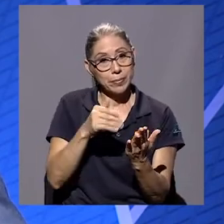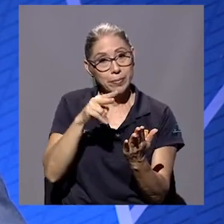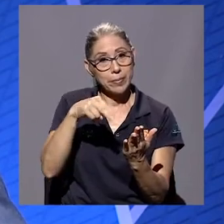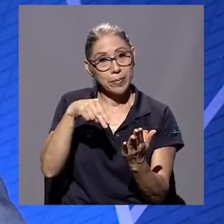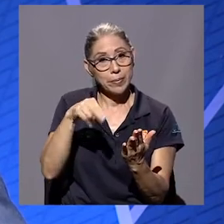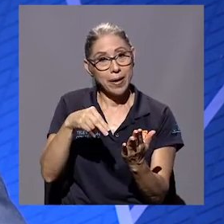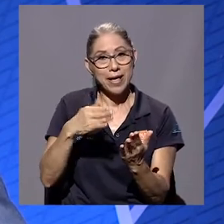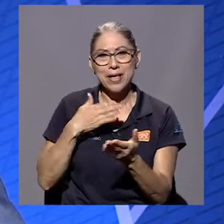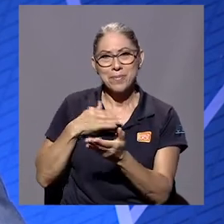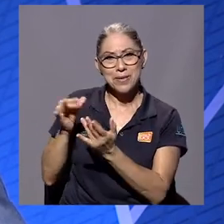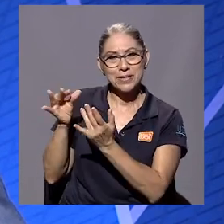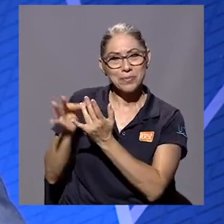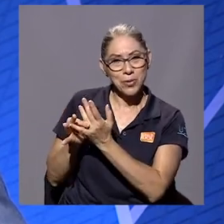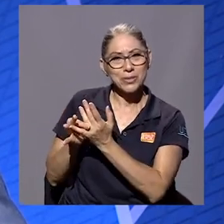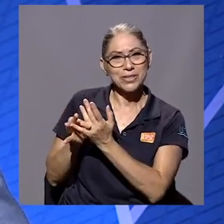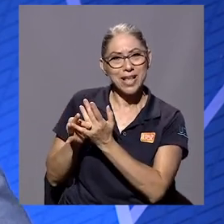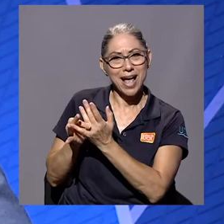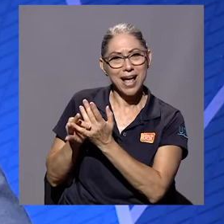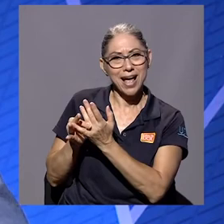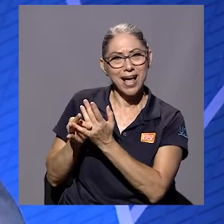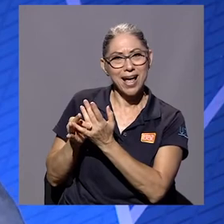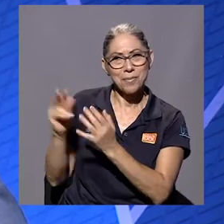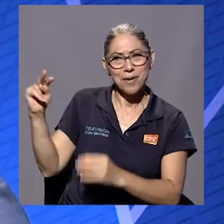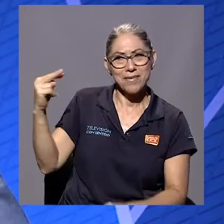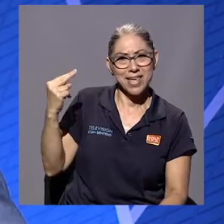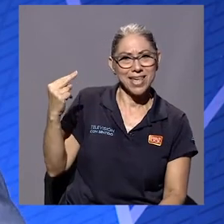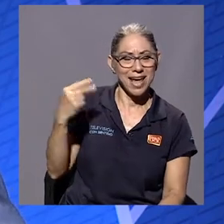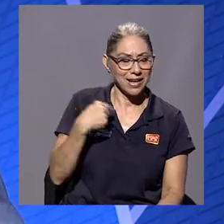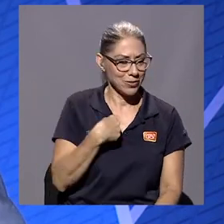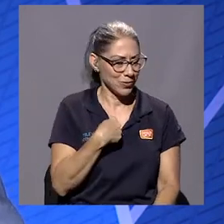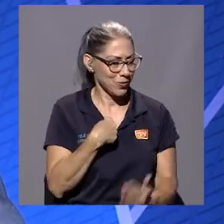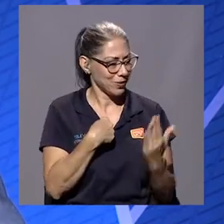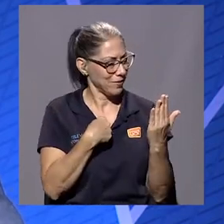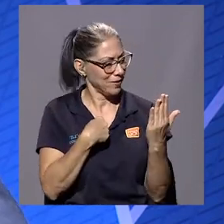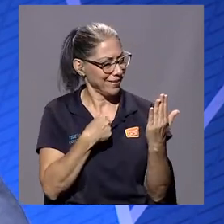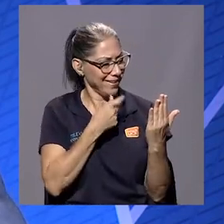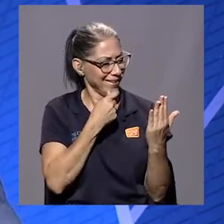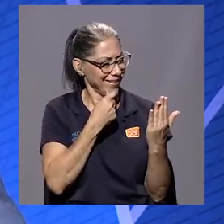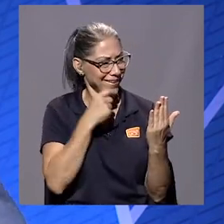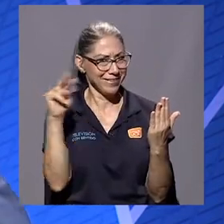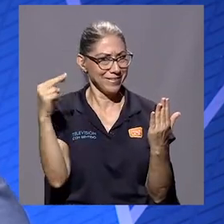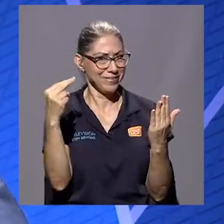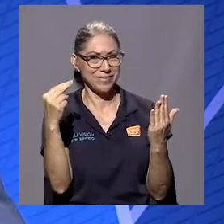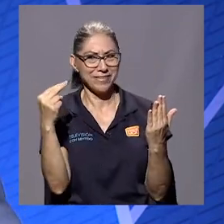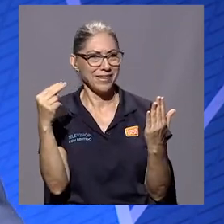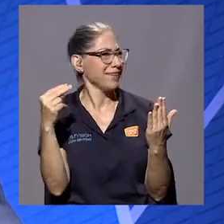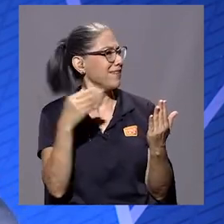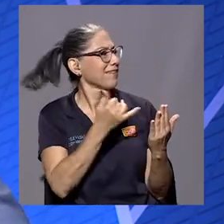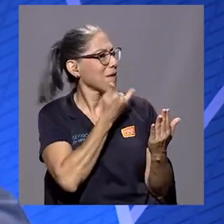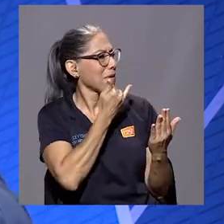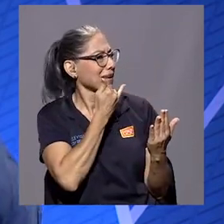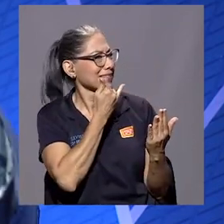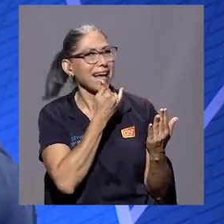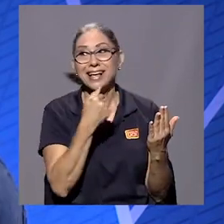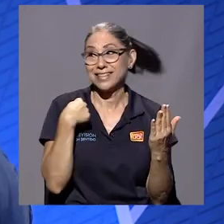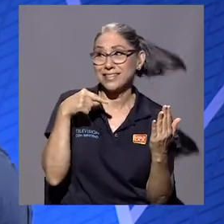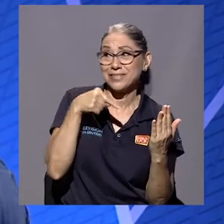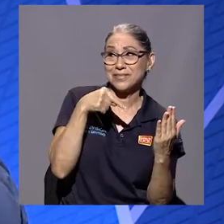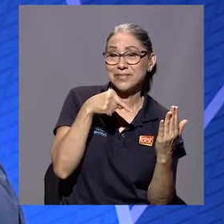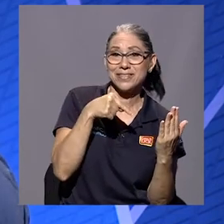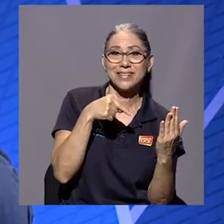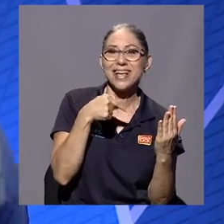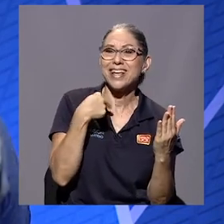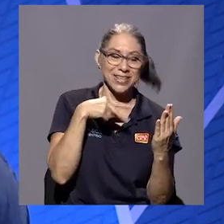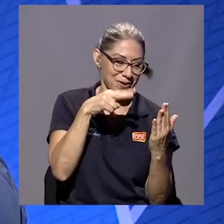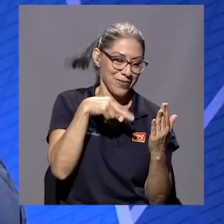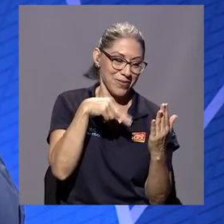y mi esposa entonces me veía a reírme ahí con la novela y me decía, ¿qué pasa? Le dije, estoy leyendo unos fragmentos. Entonces, le leía